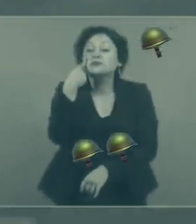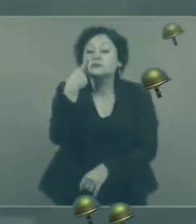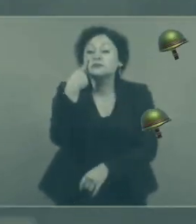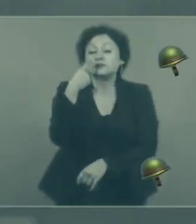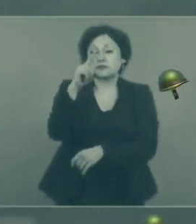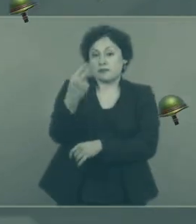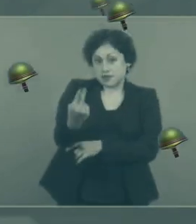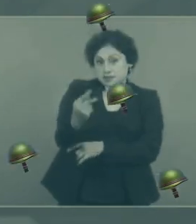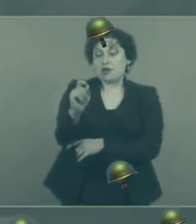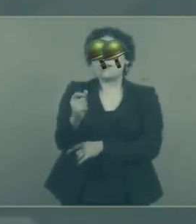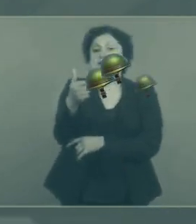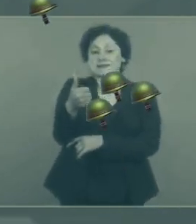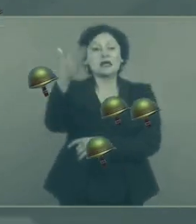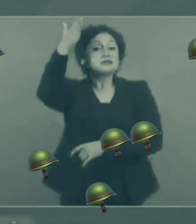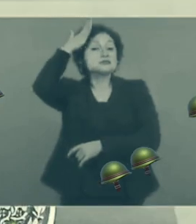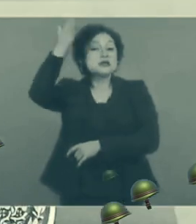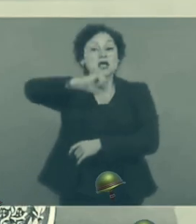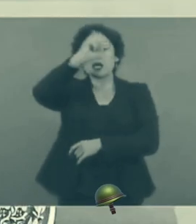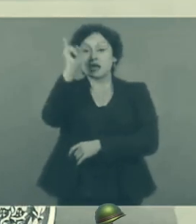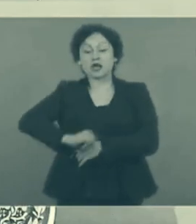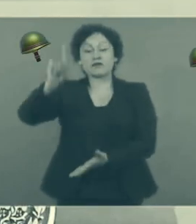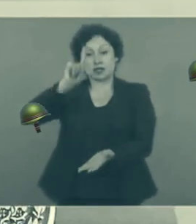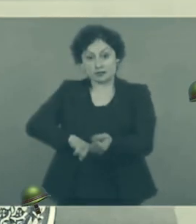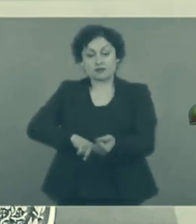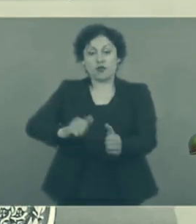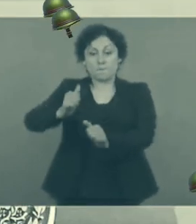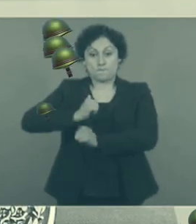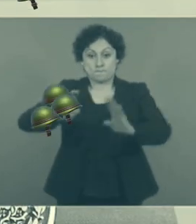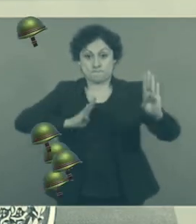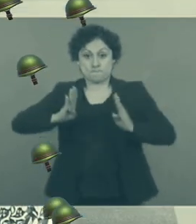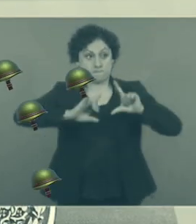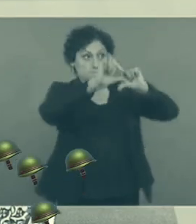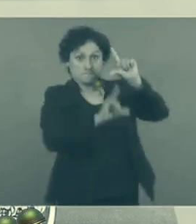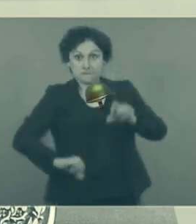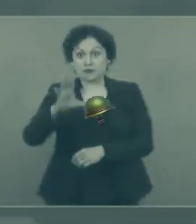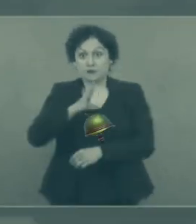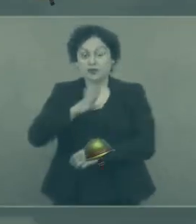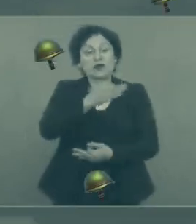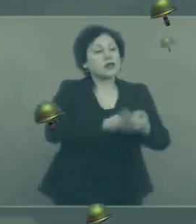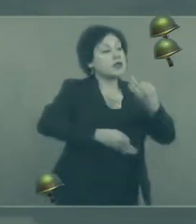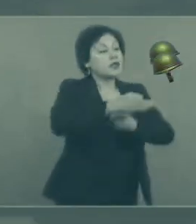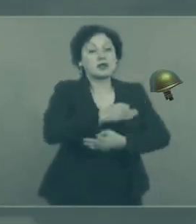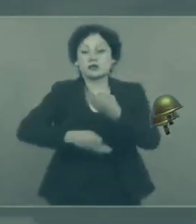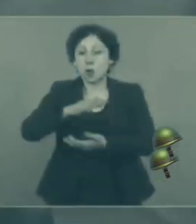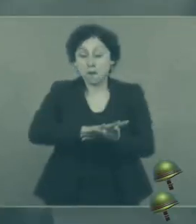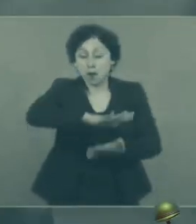generales de división que hay en el país, la mayoría son hijos de campesinos, hijos de obreros,